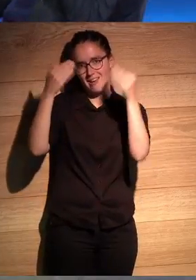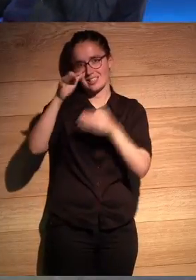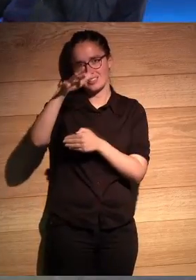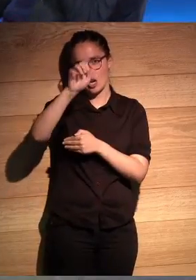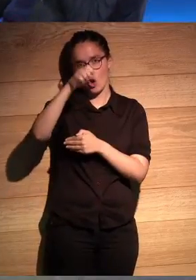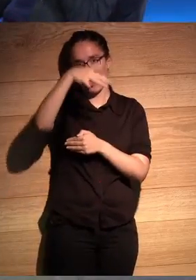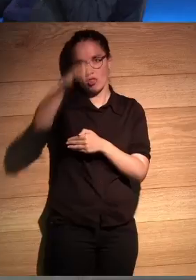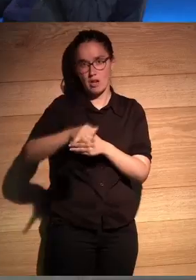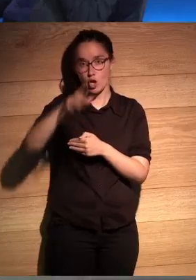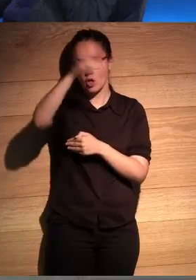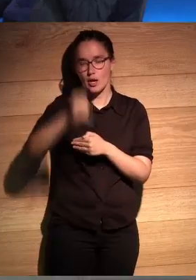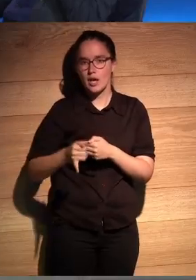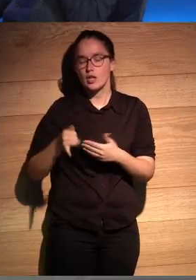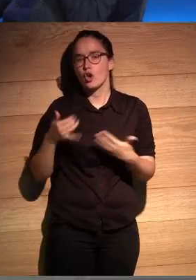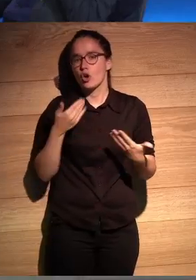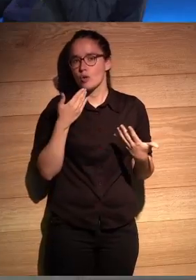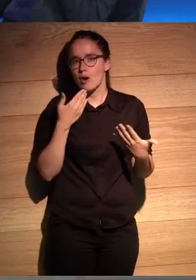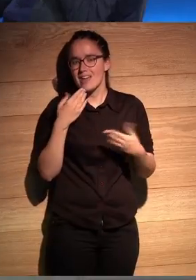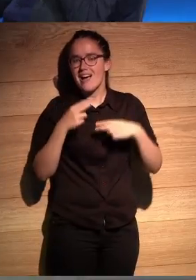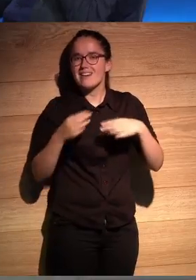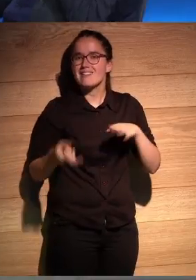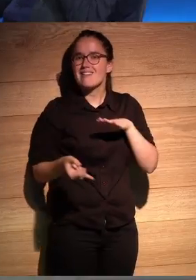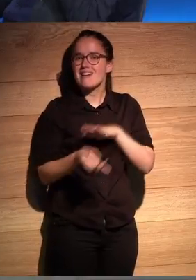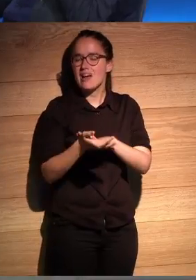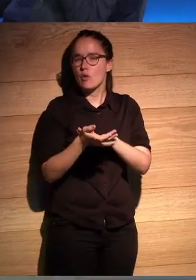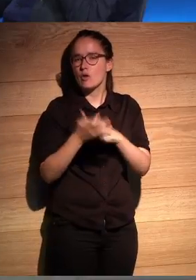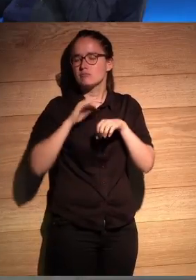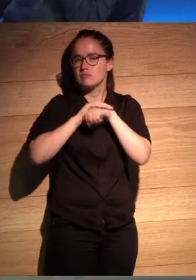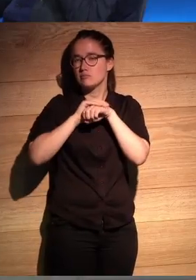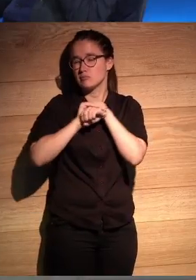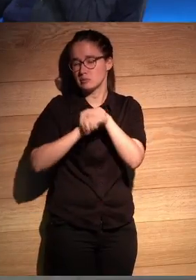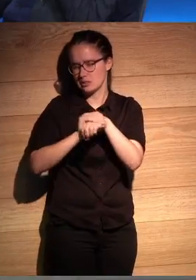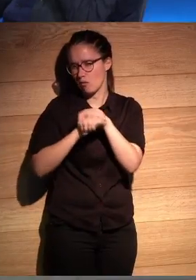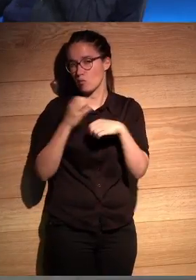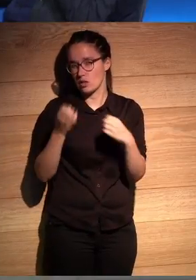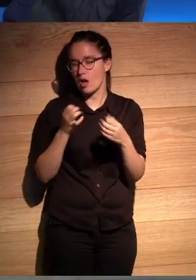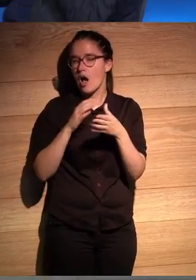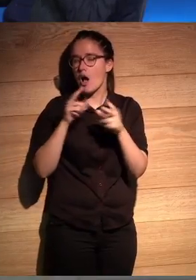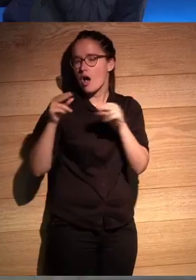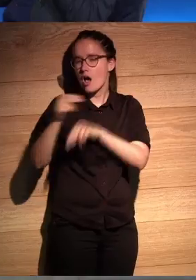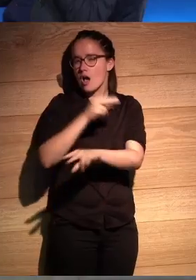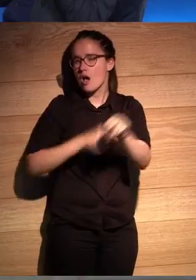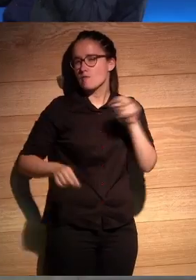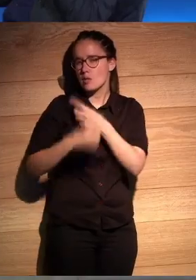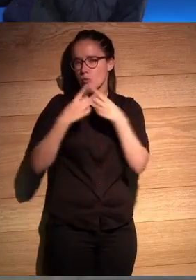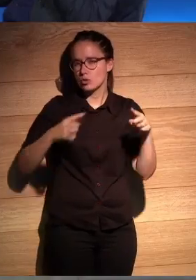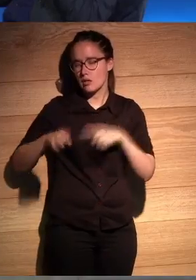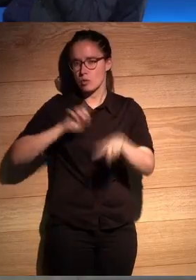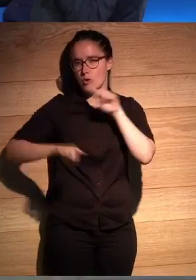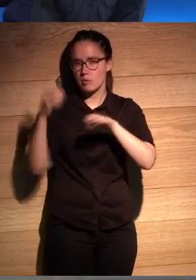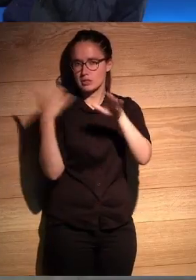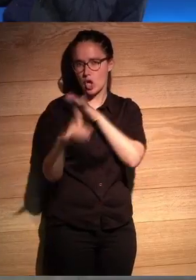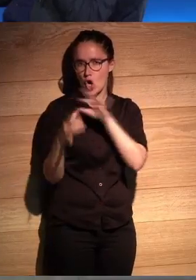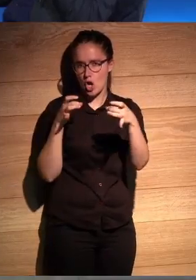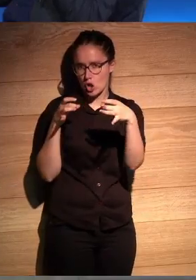a Sergio González Rodríguez con el que había construido una buena amistad hablamos un buen rato de música de los habituales problemas de su correo